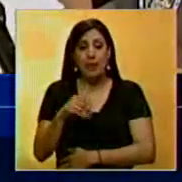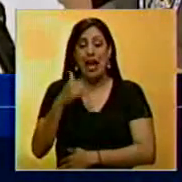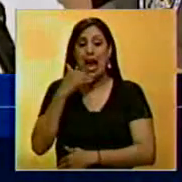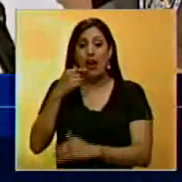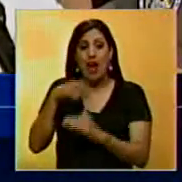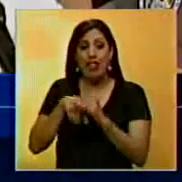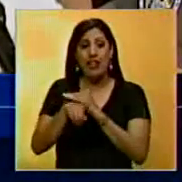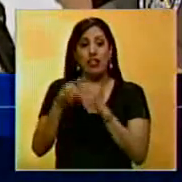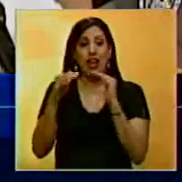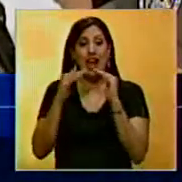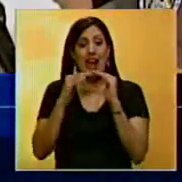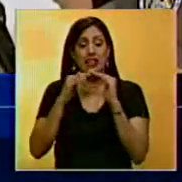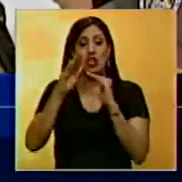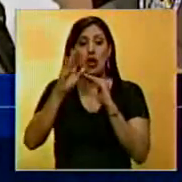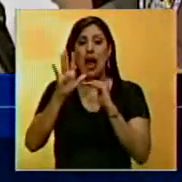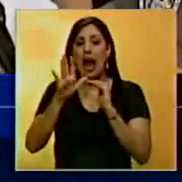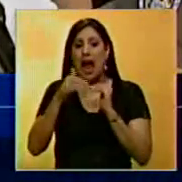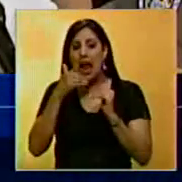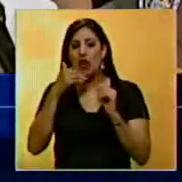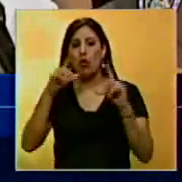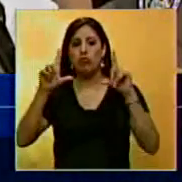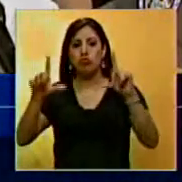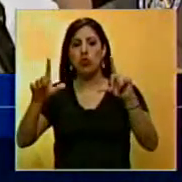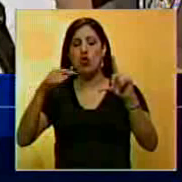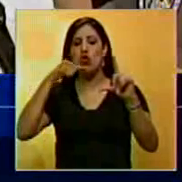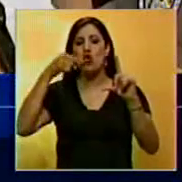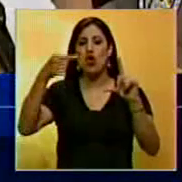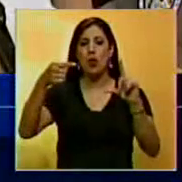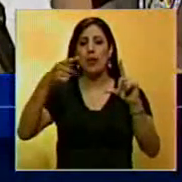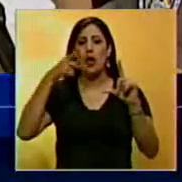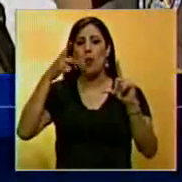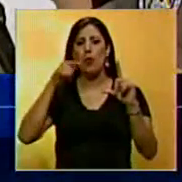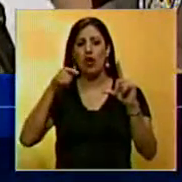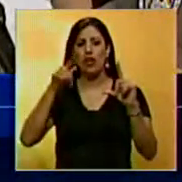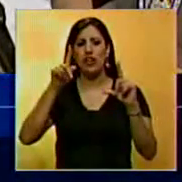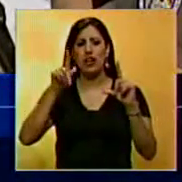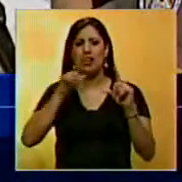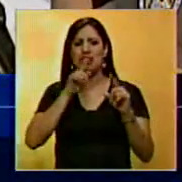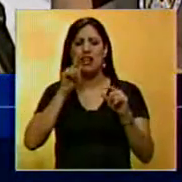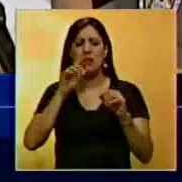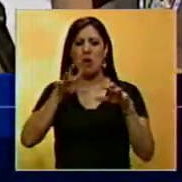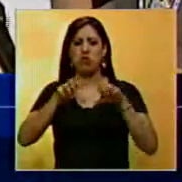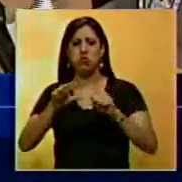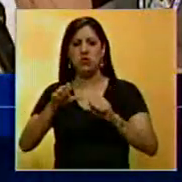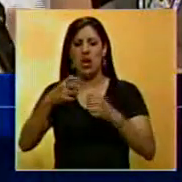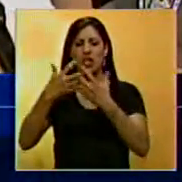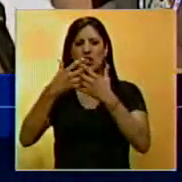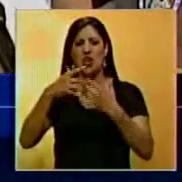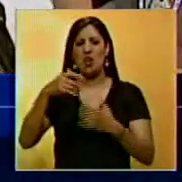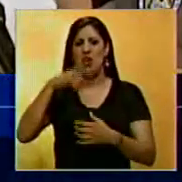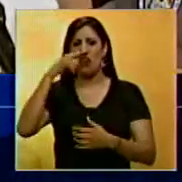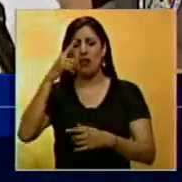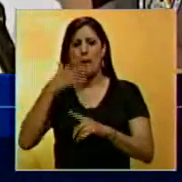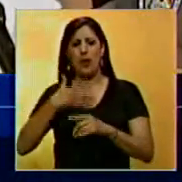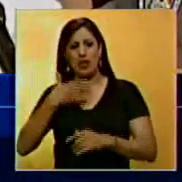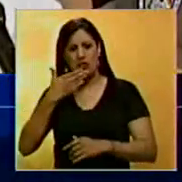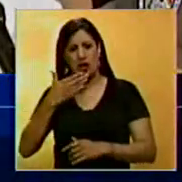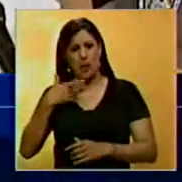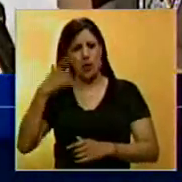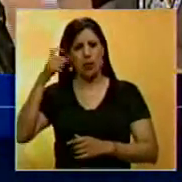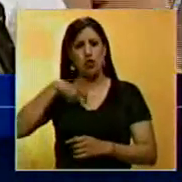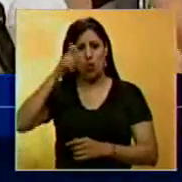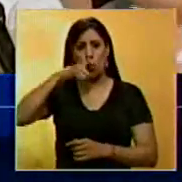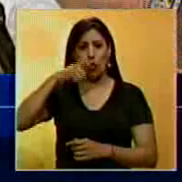se ingresa a ese hogar se haya dejado una consigna política como cachorro del imperio y antisemita cuando me ponen